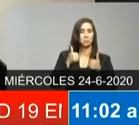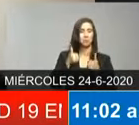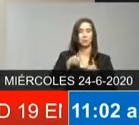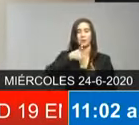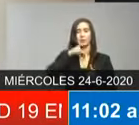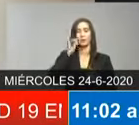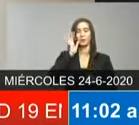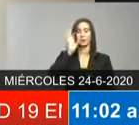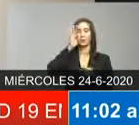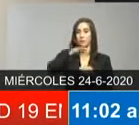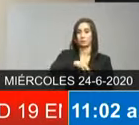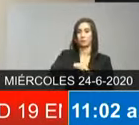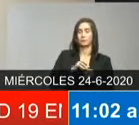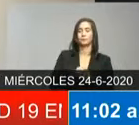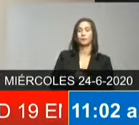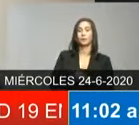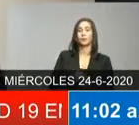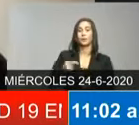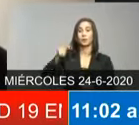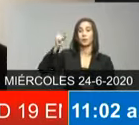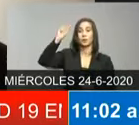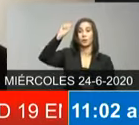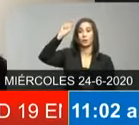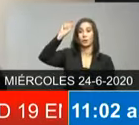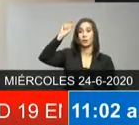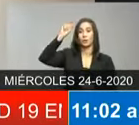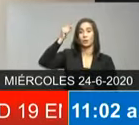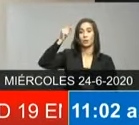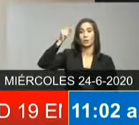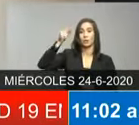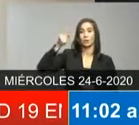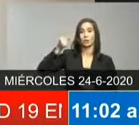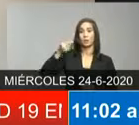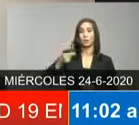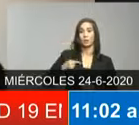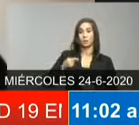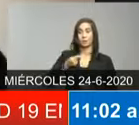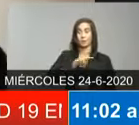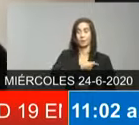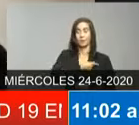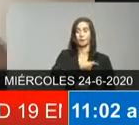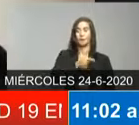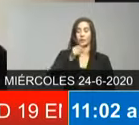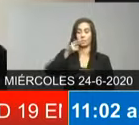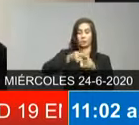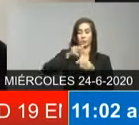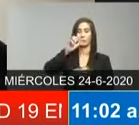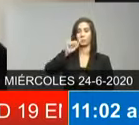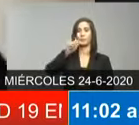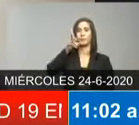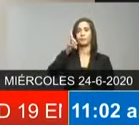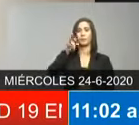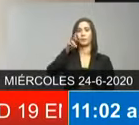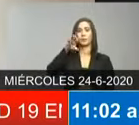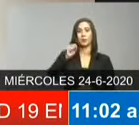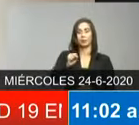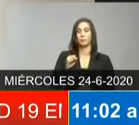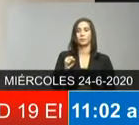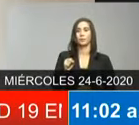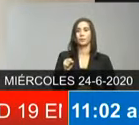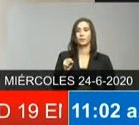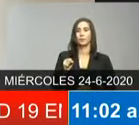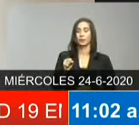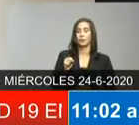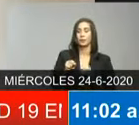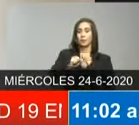pero el gobernador Andrew Cuomo la semana pasada creo no se despidió sino que salió de la rueda de prensa